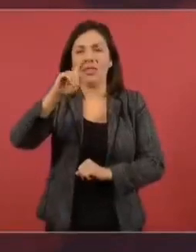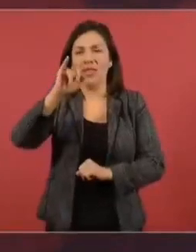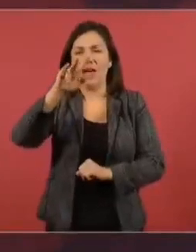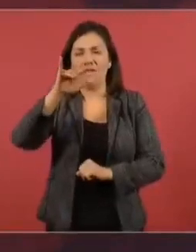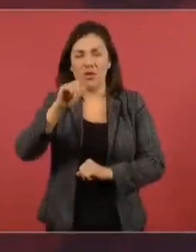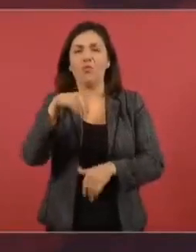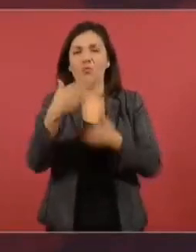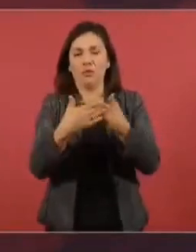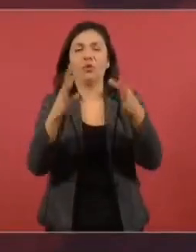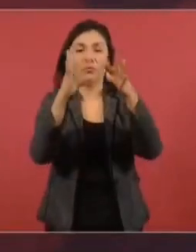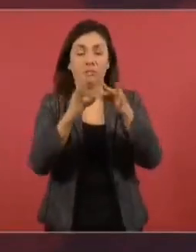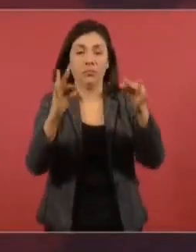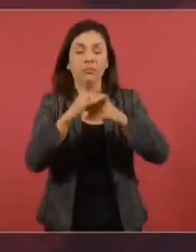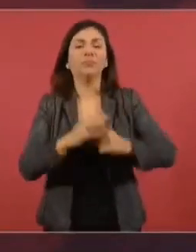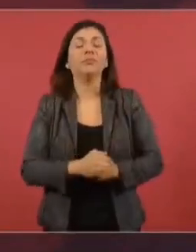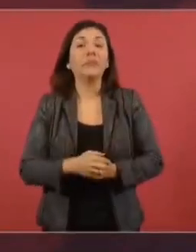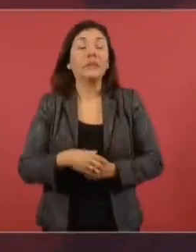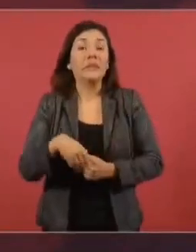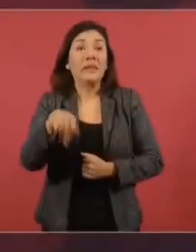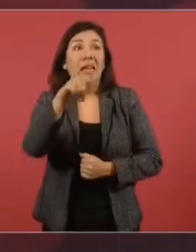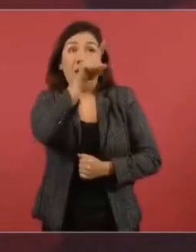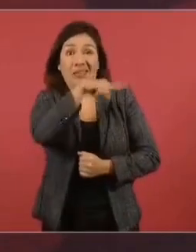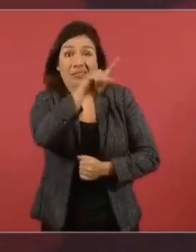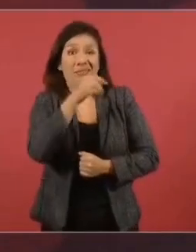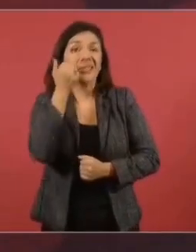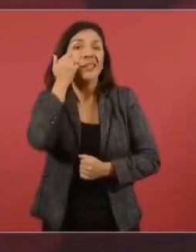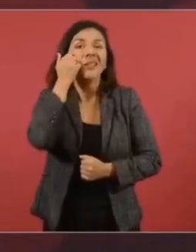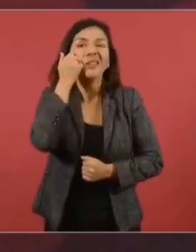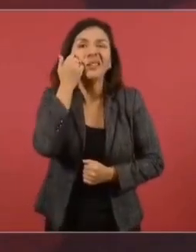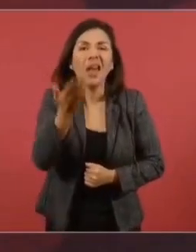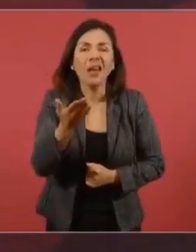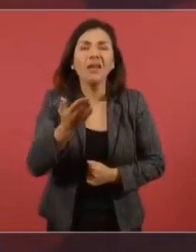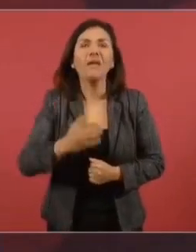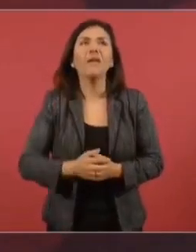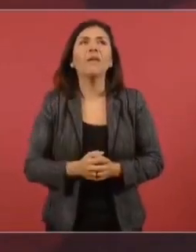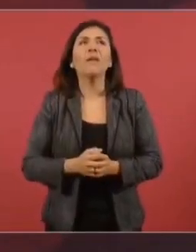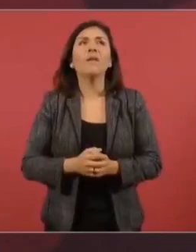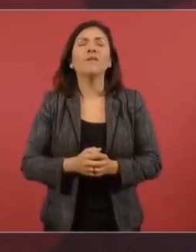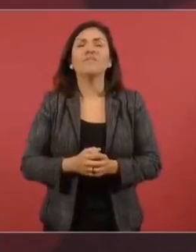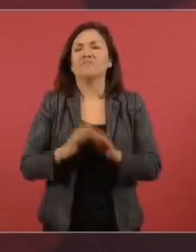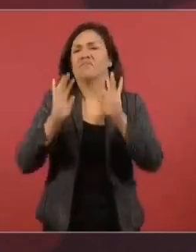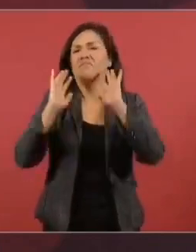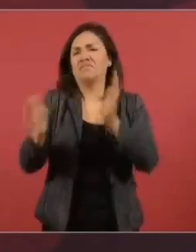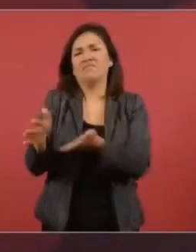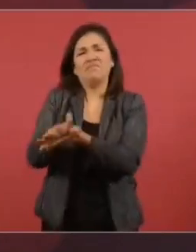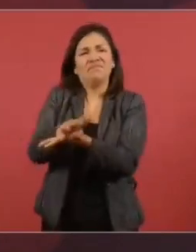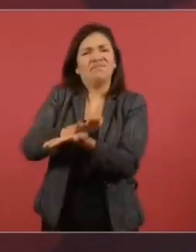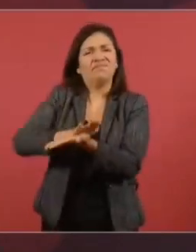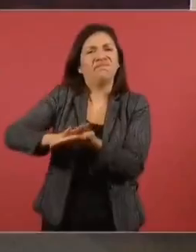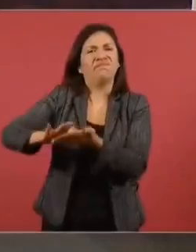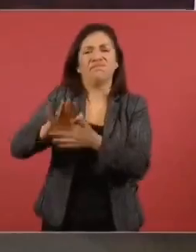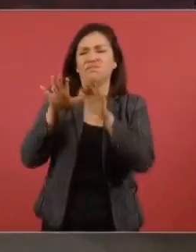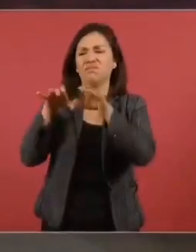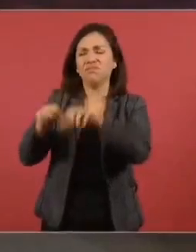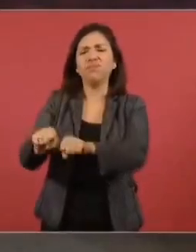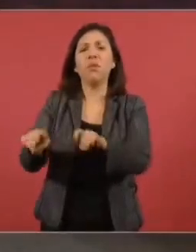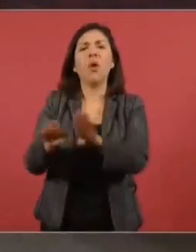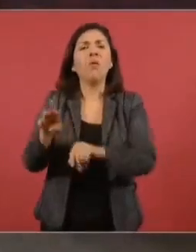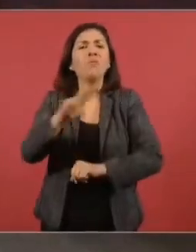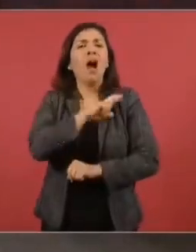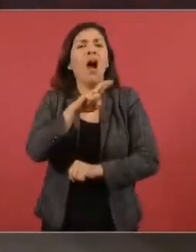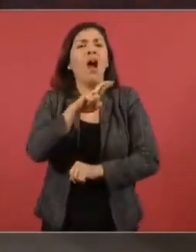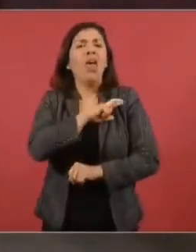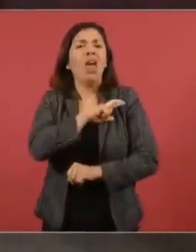El propósito de acabar con Pemex, privatizar todo